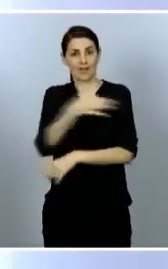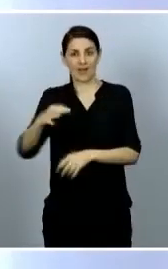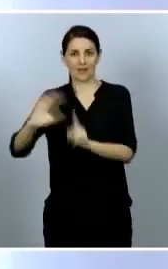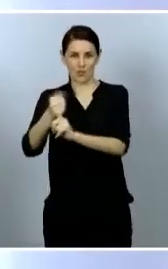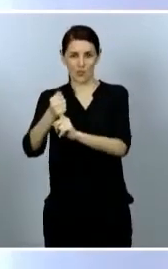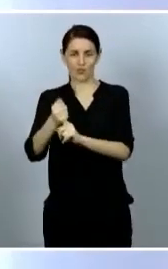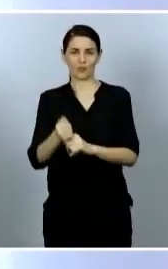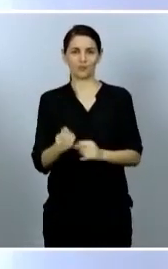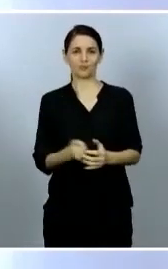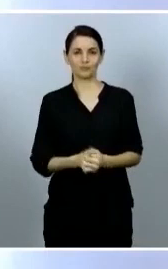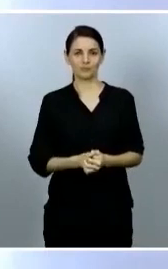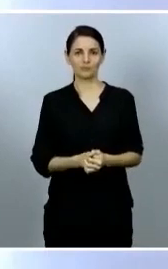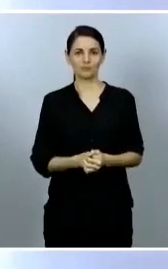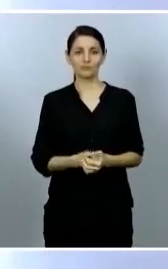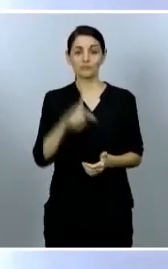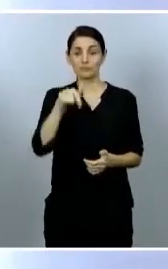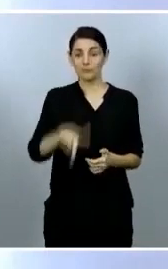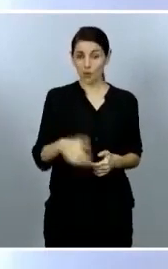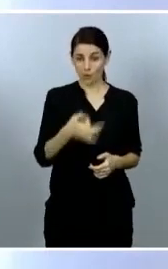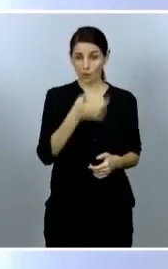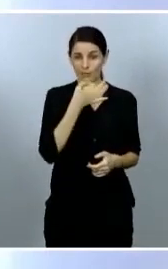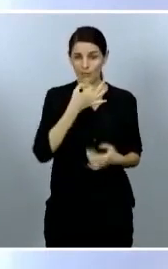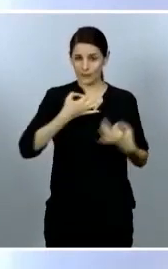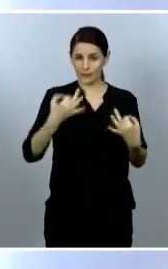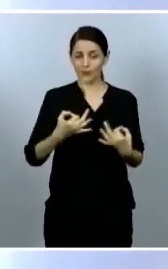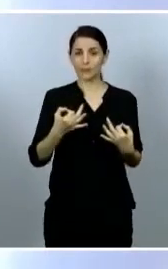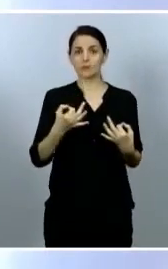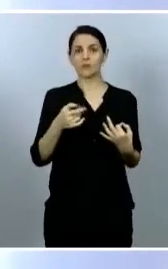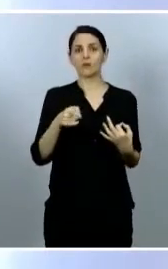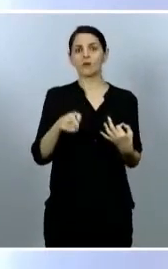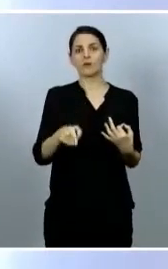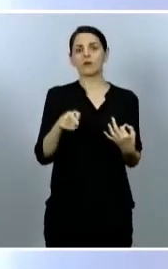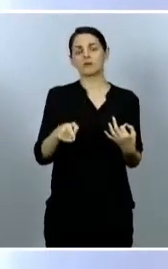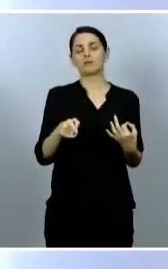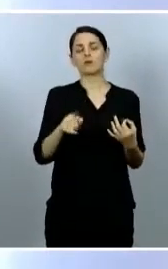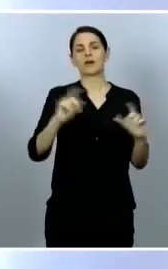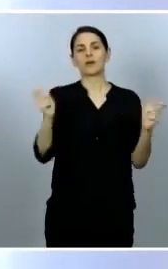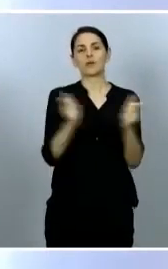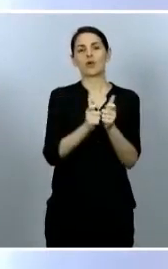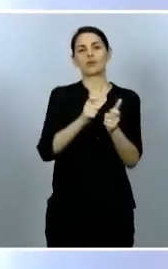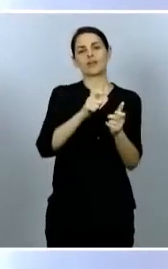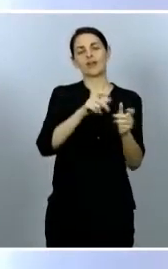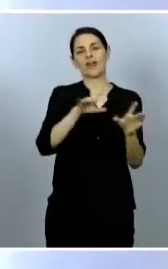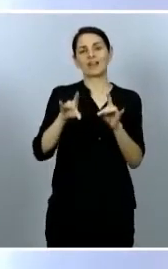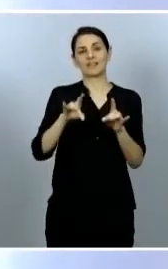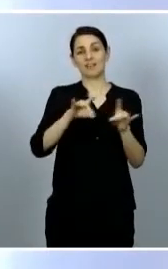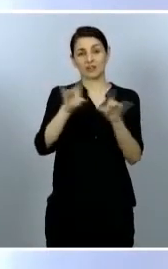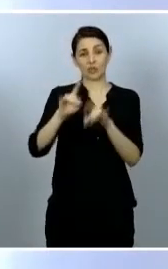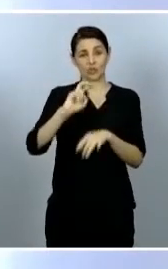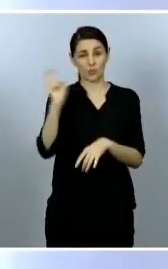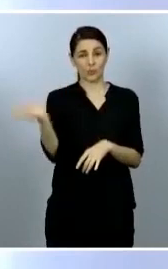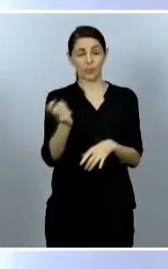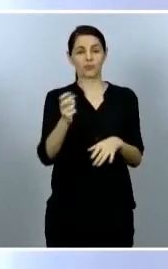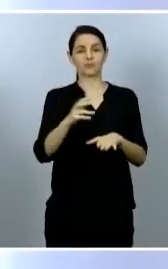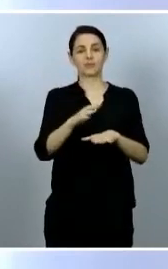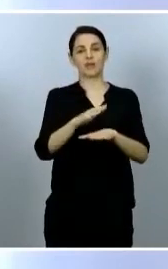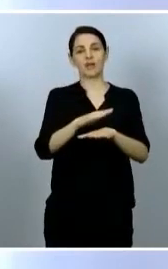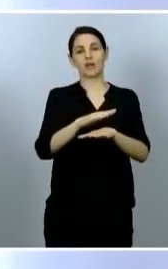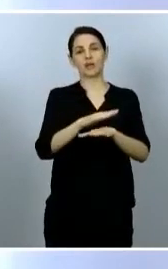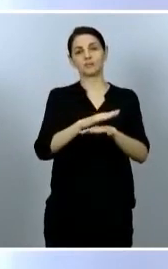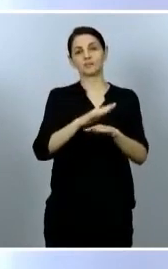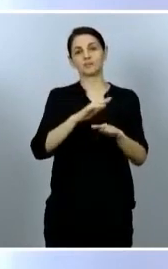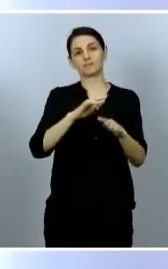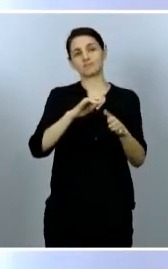Esta tarde, justamente, en una reunión de la interterritorial del Sistema Nacional de Salud, compartiré con los consejeros de las comunidades autónomas